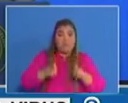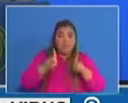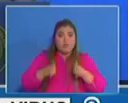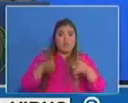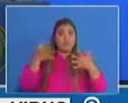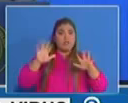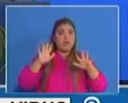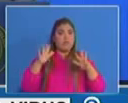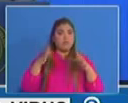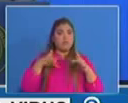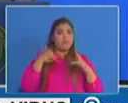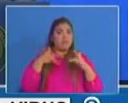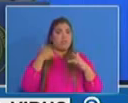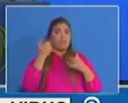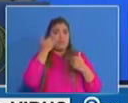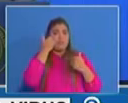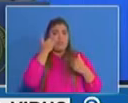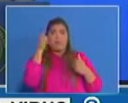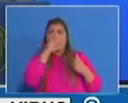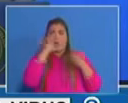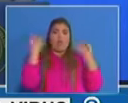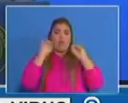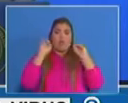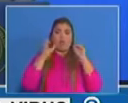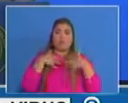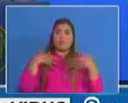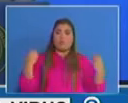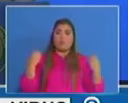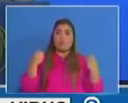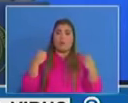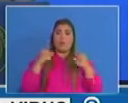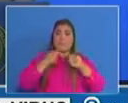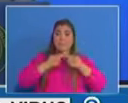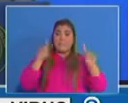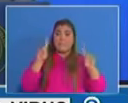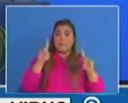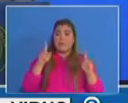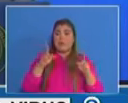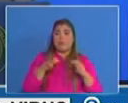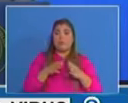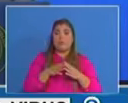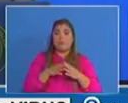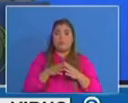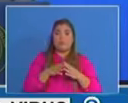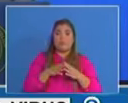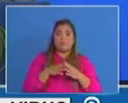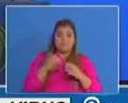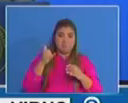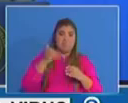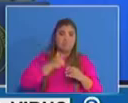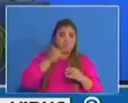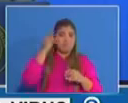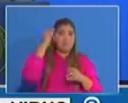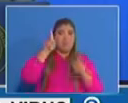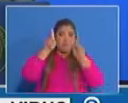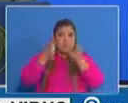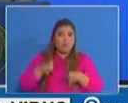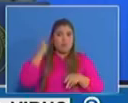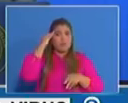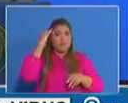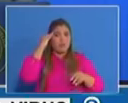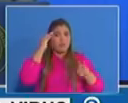asintomáticos es decir que no presentan fiebre ni otros síntomas respiratorios y se consideran ya que están con